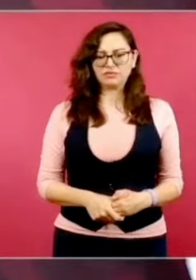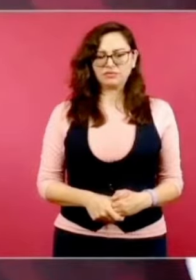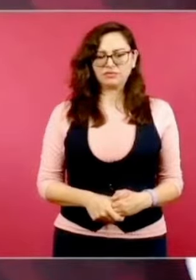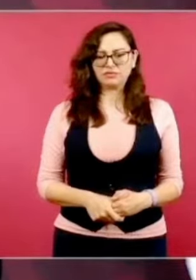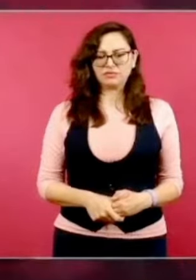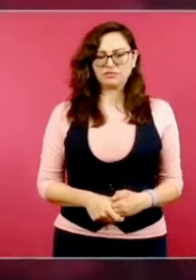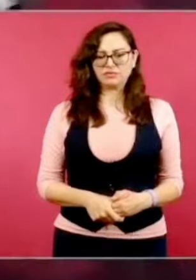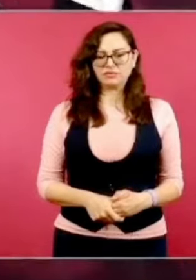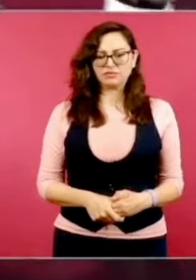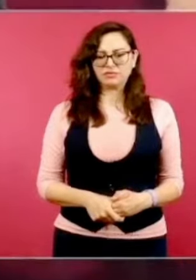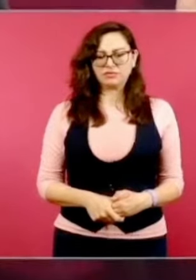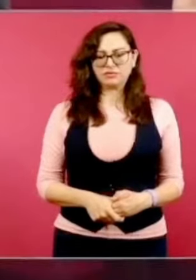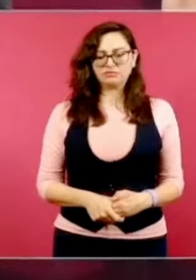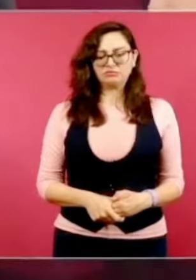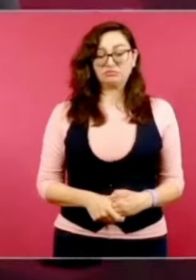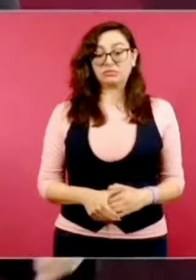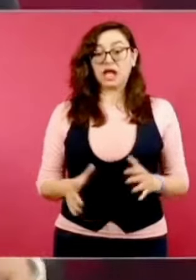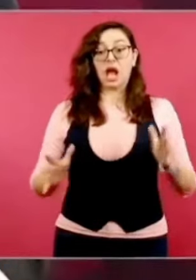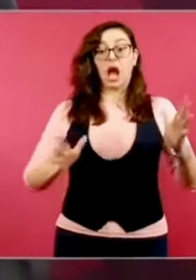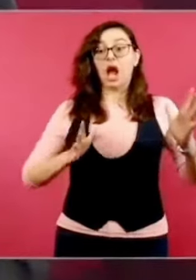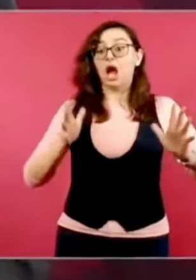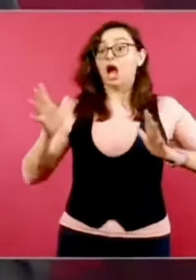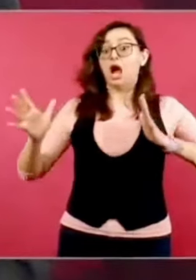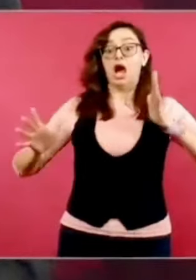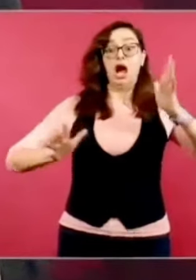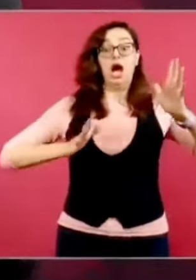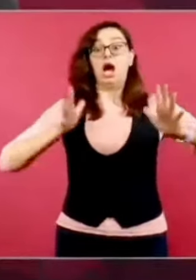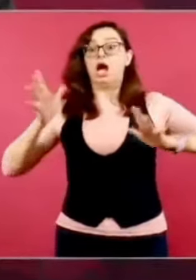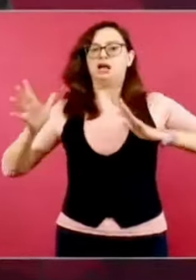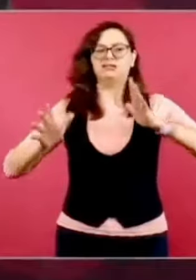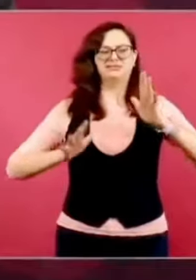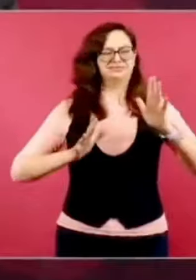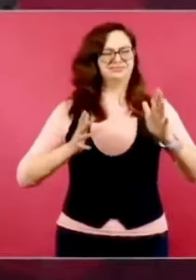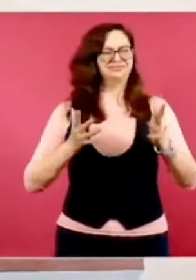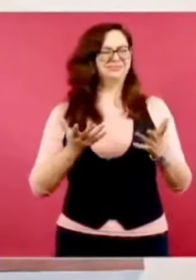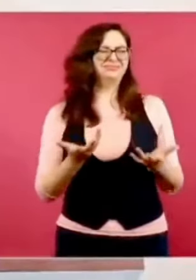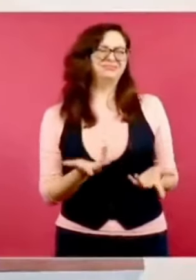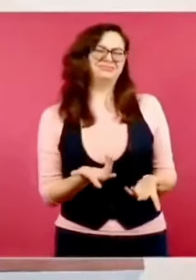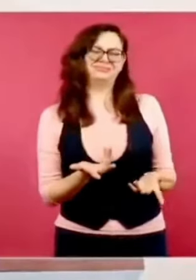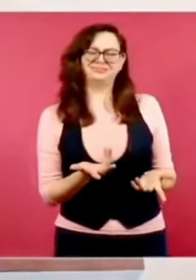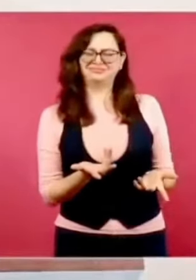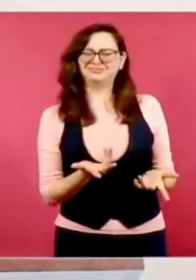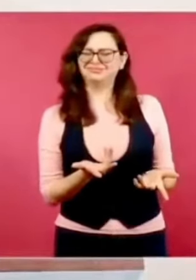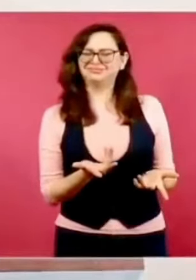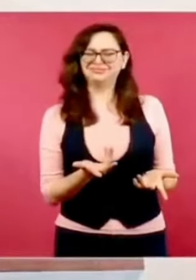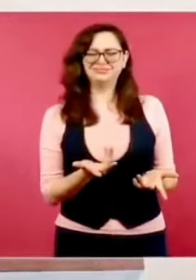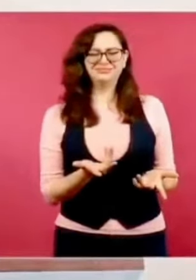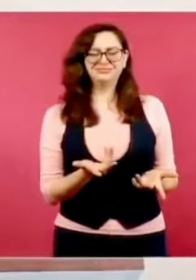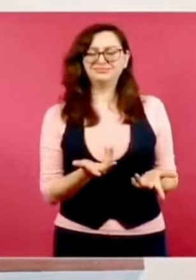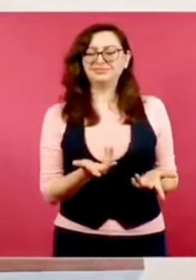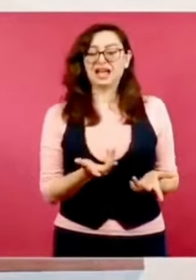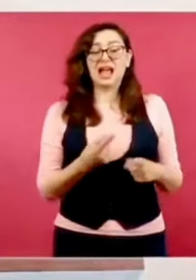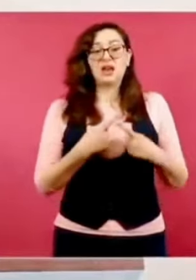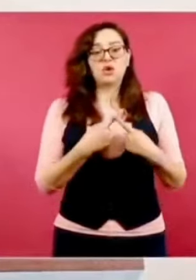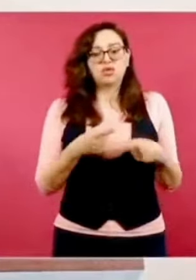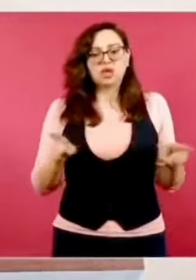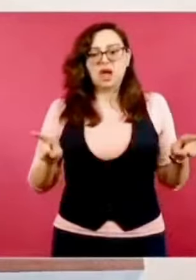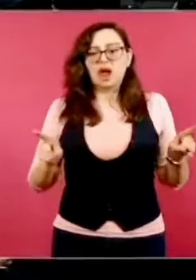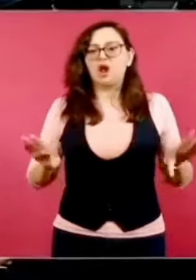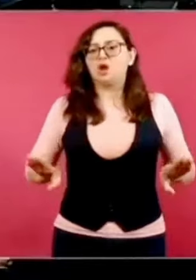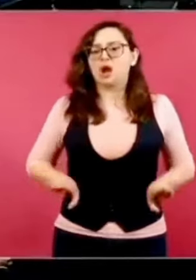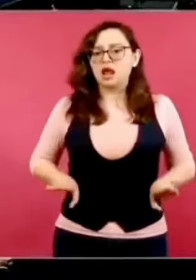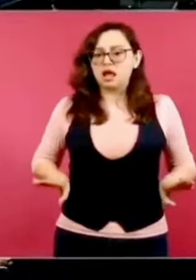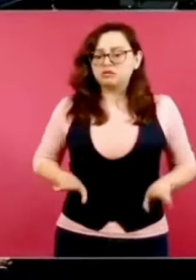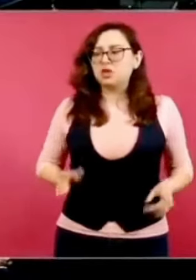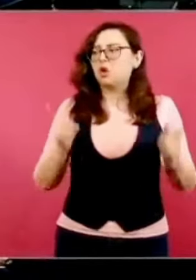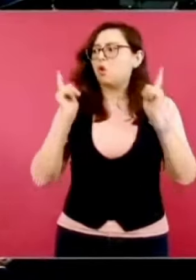mucho sensacionalismo, tenemos que estar deseando que no pase nada, que todo